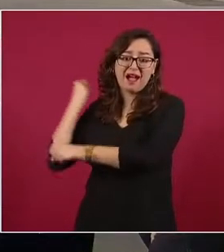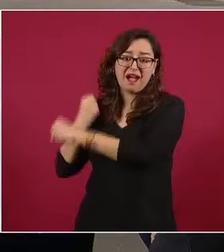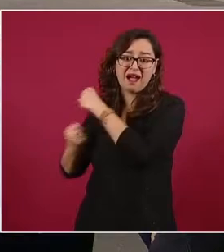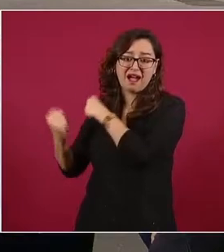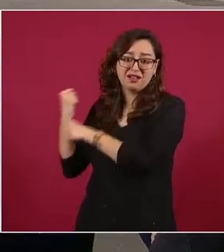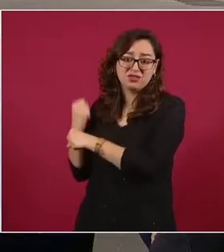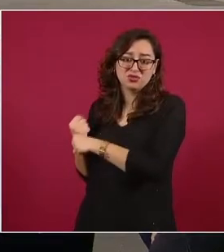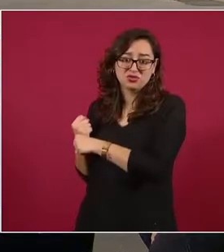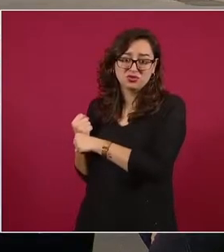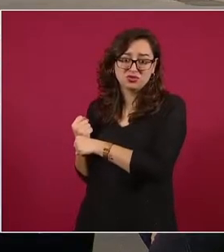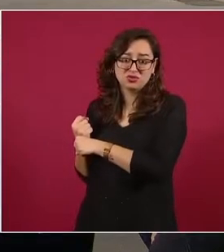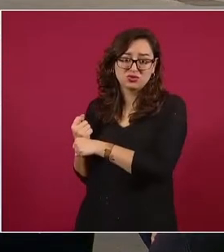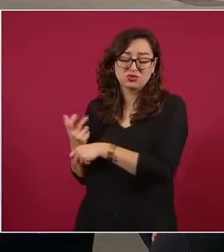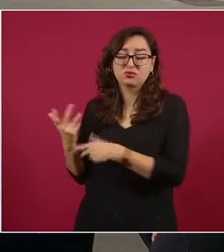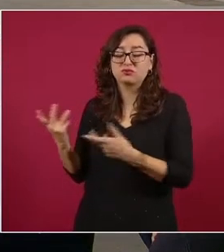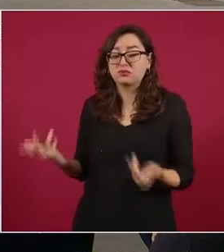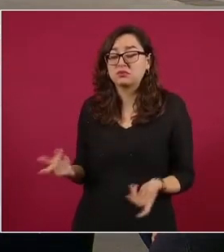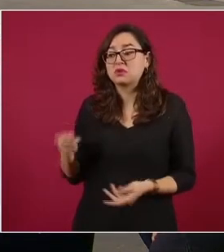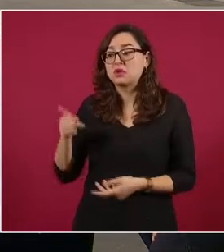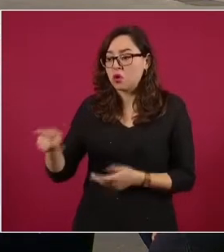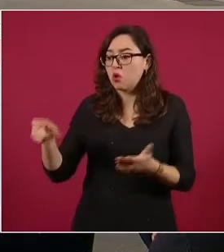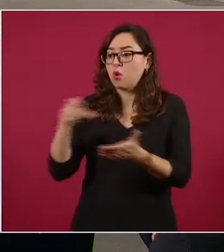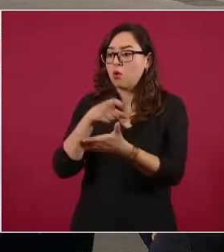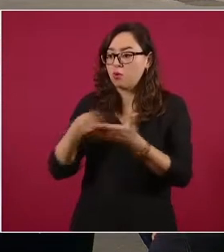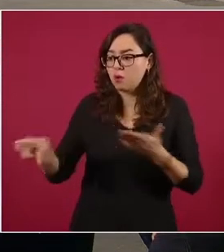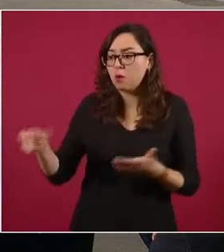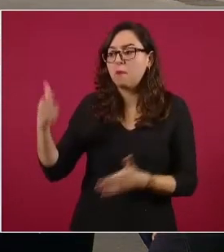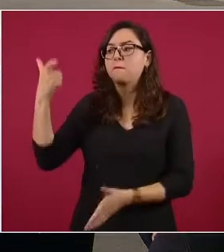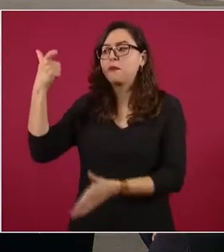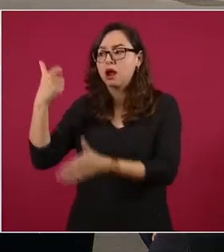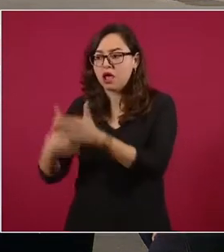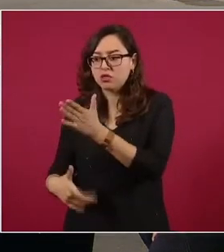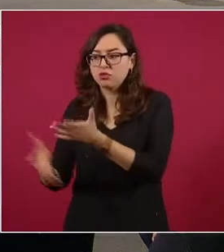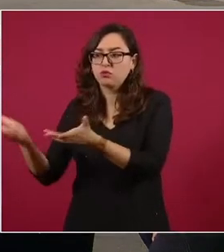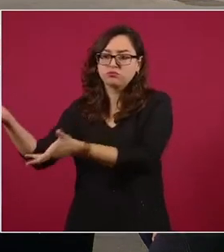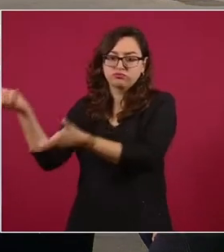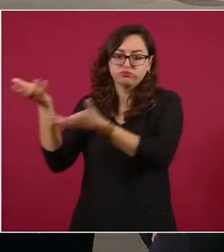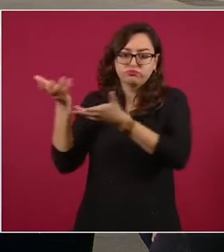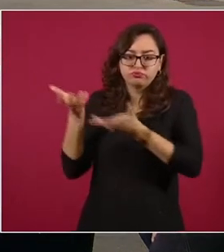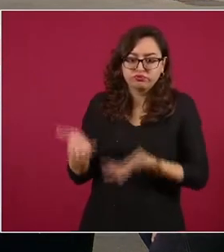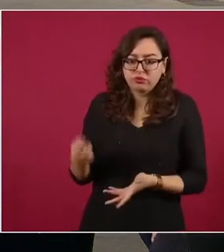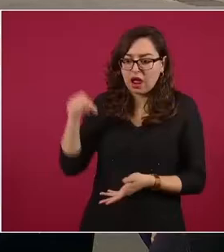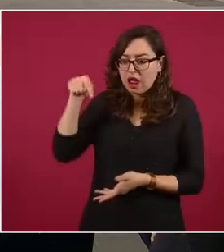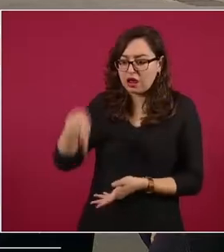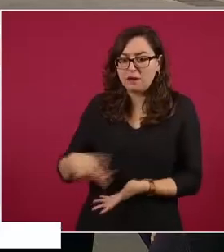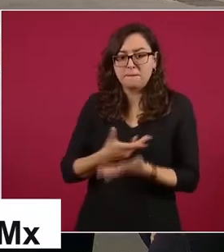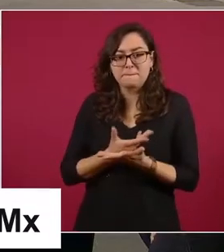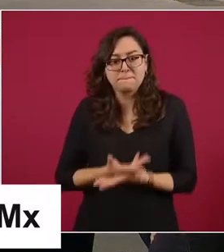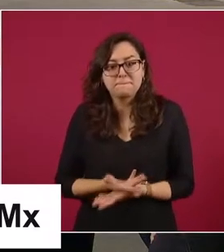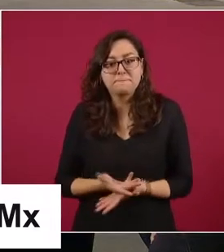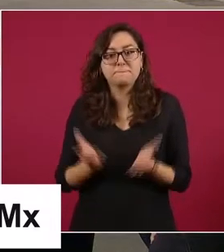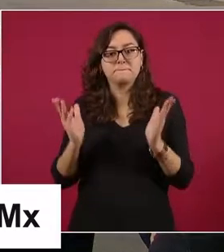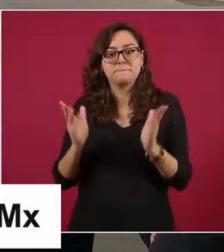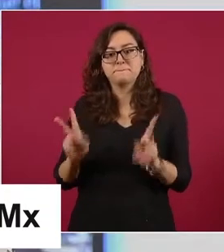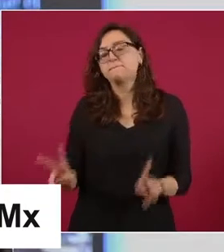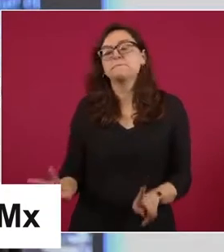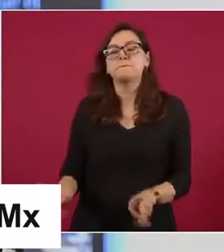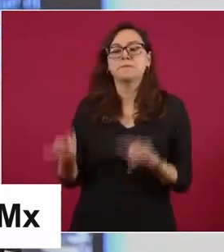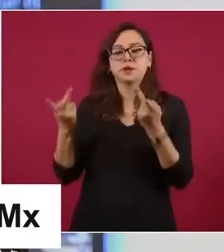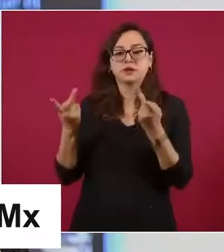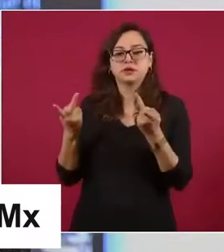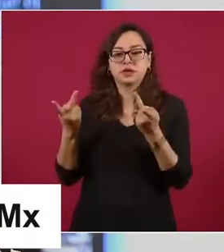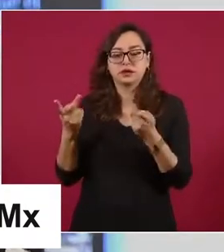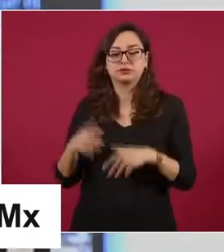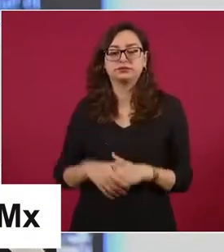en México a 50 pesos. El Universal, además, asegura que la colección de novela policíaca no se vendió, pero eso